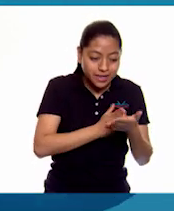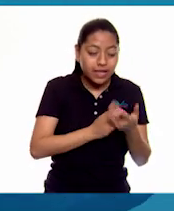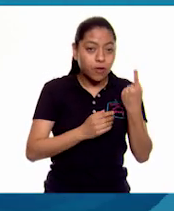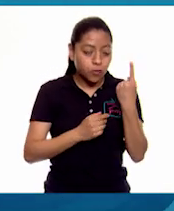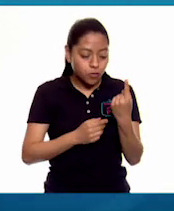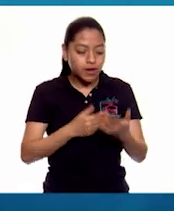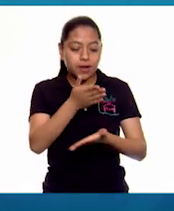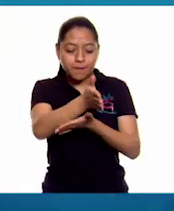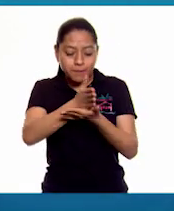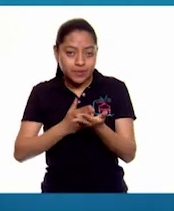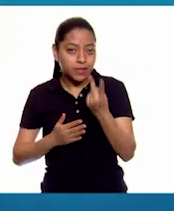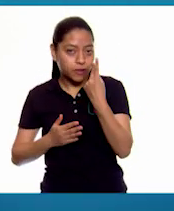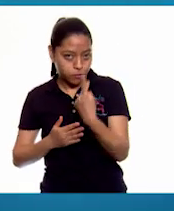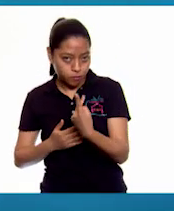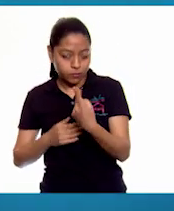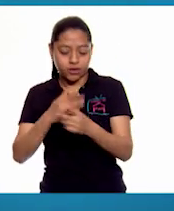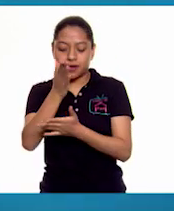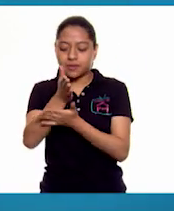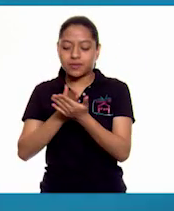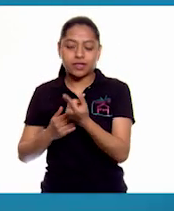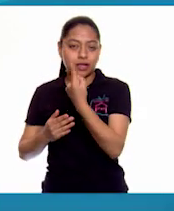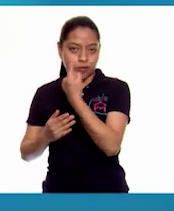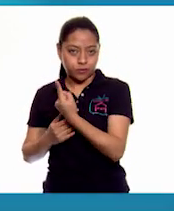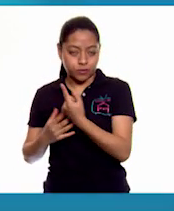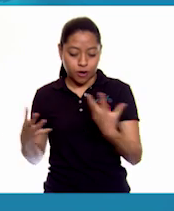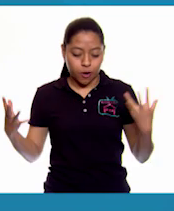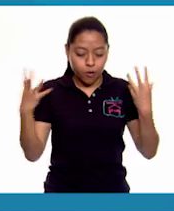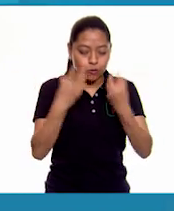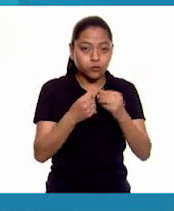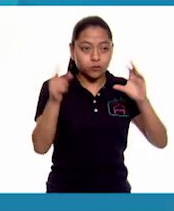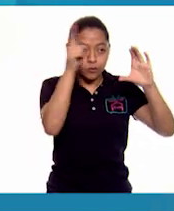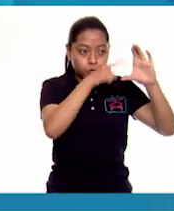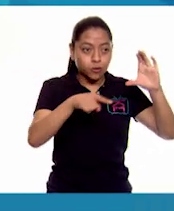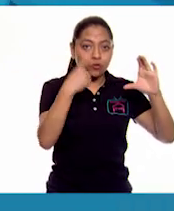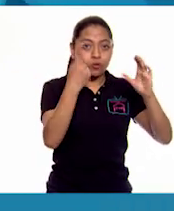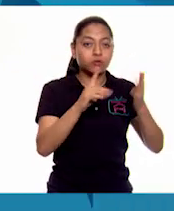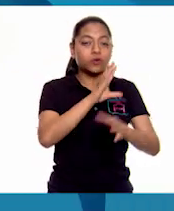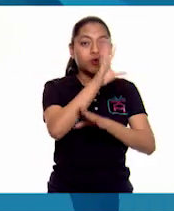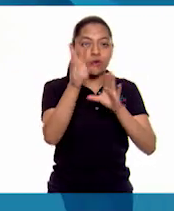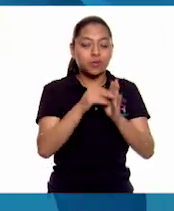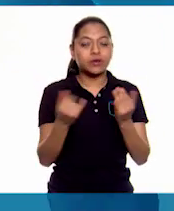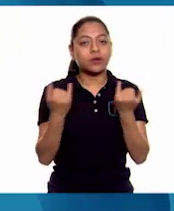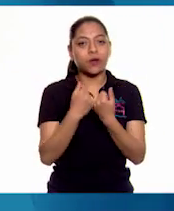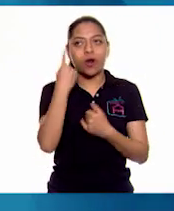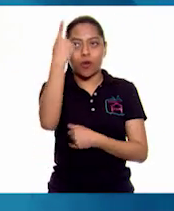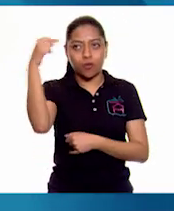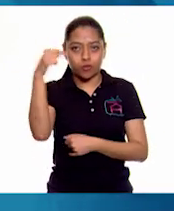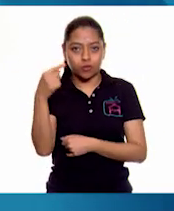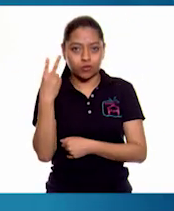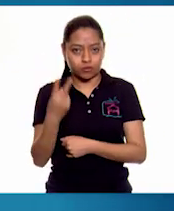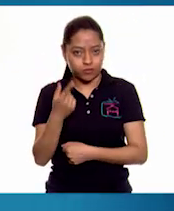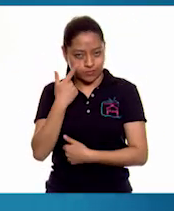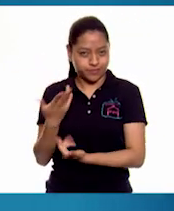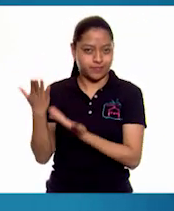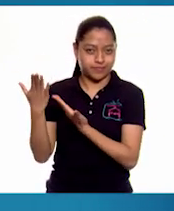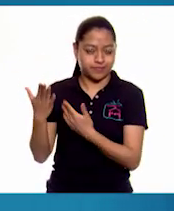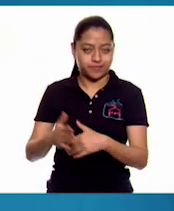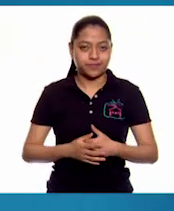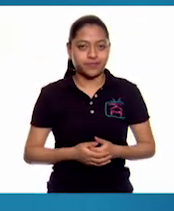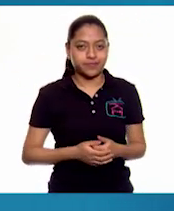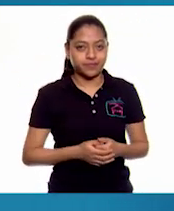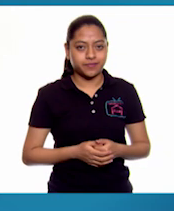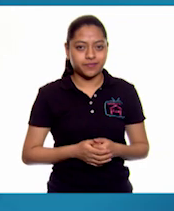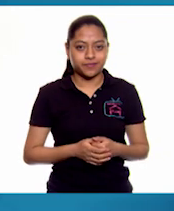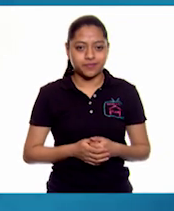Así es. Bueno, pues entonces usamos dos círculos y nos sobra un medio de otro círculo grande, ¿verdad?